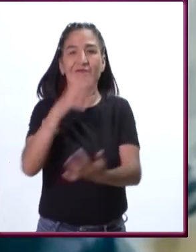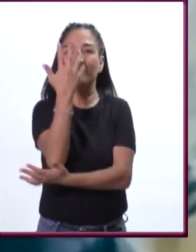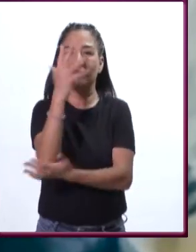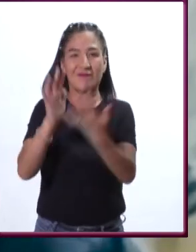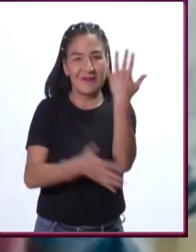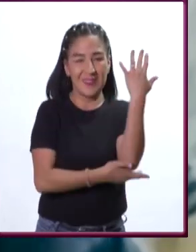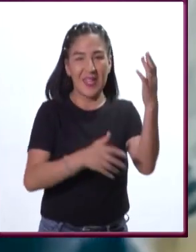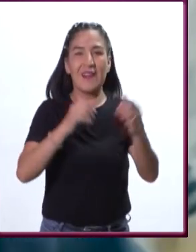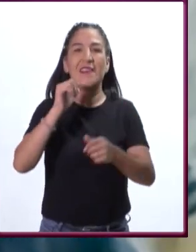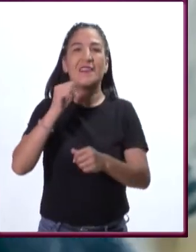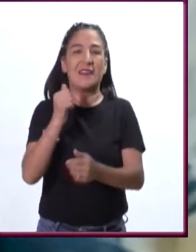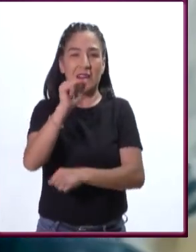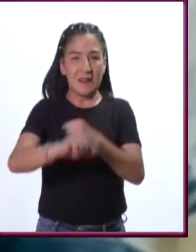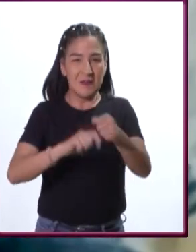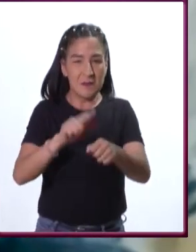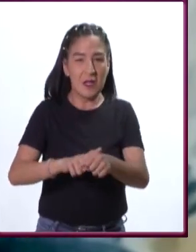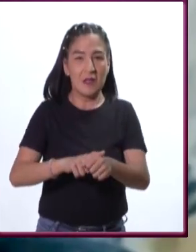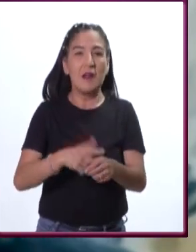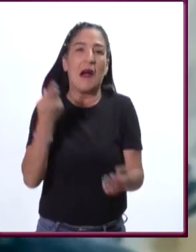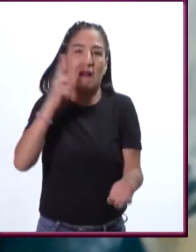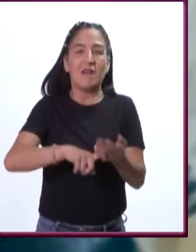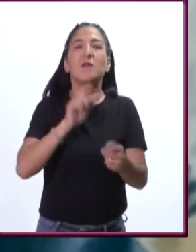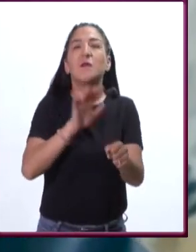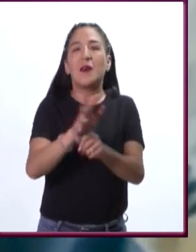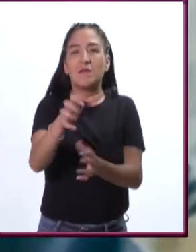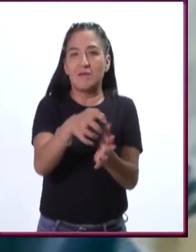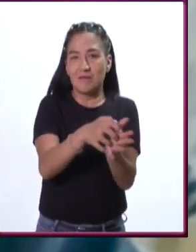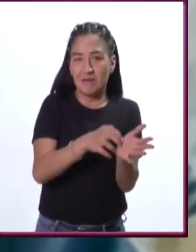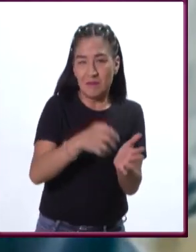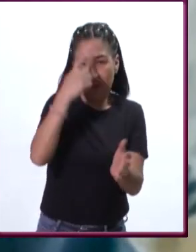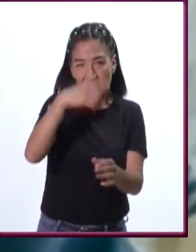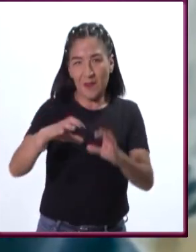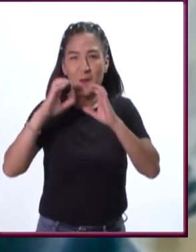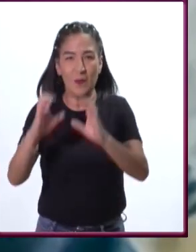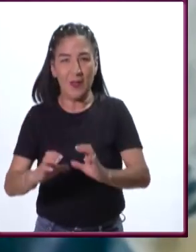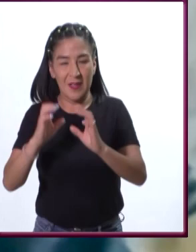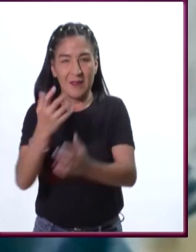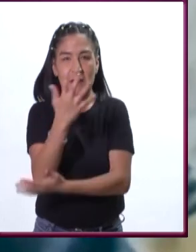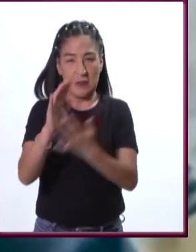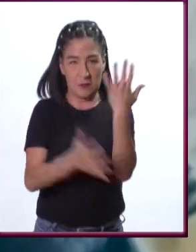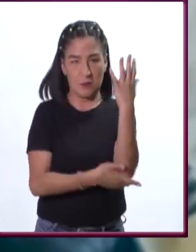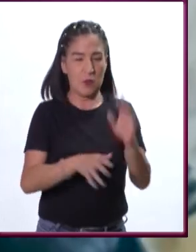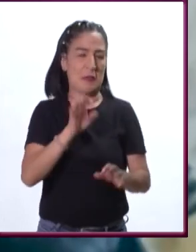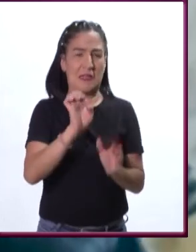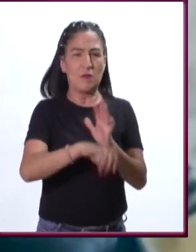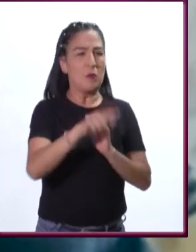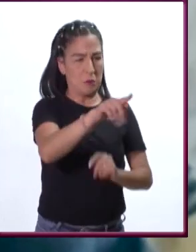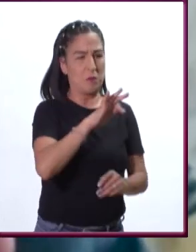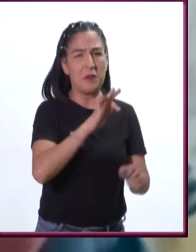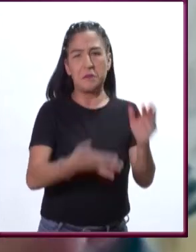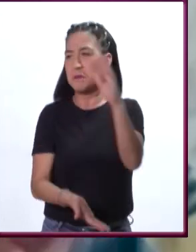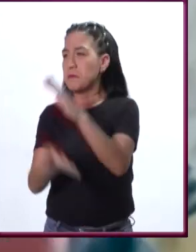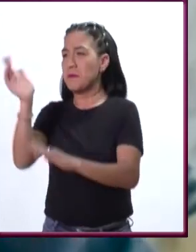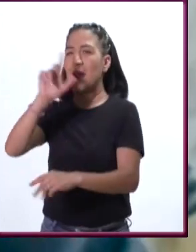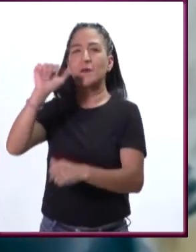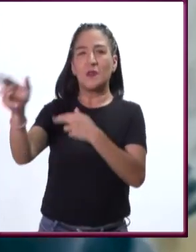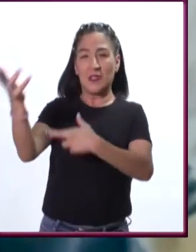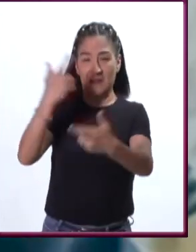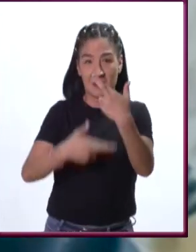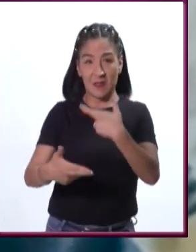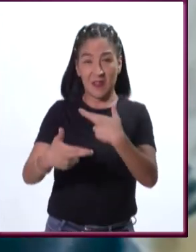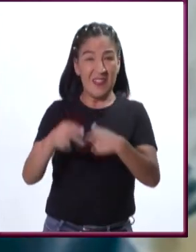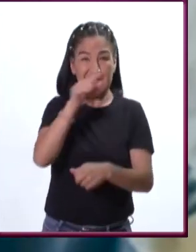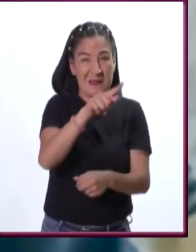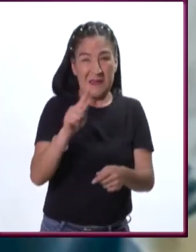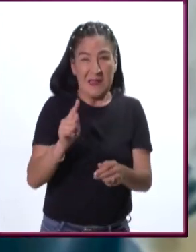ecosistemas, se encuentra la sustentabilidad. Tú te puedes alejar y regresar, pero si te sales